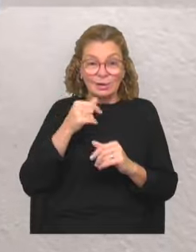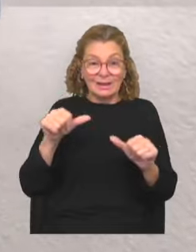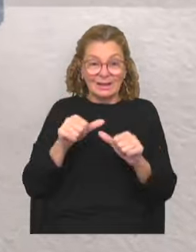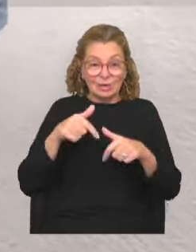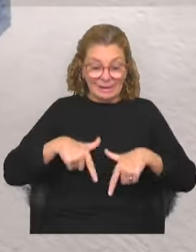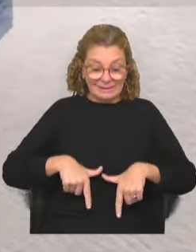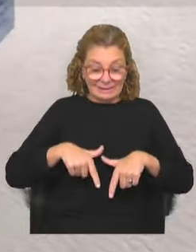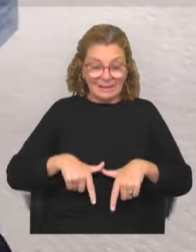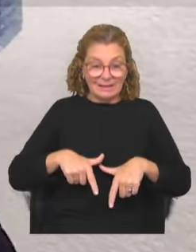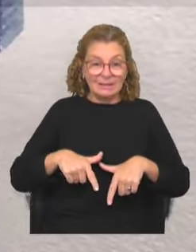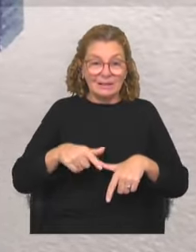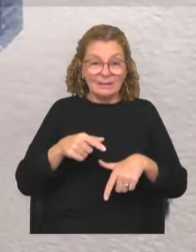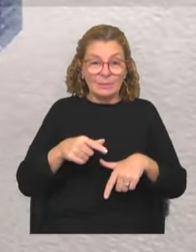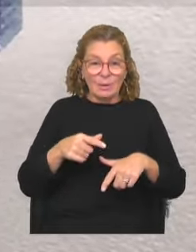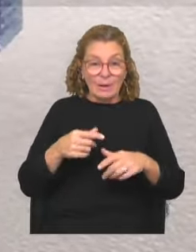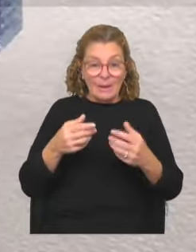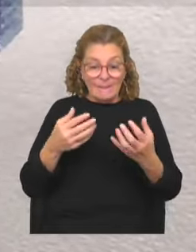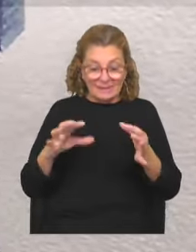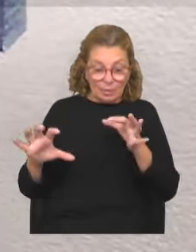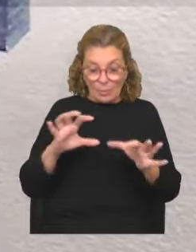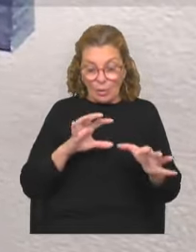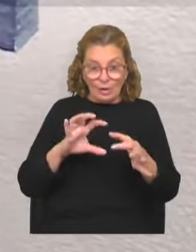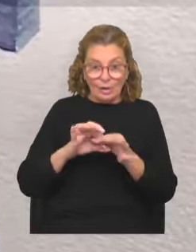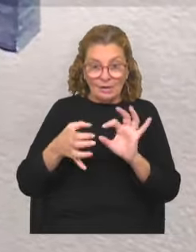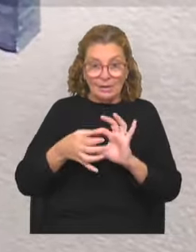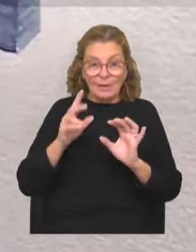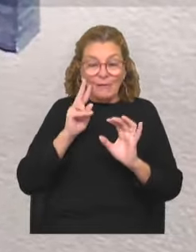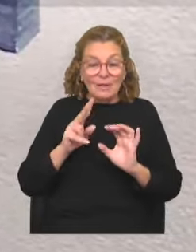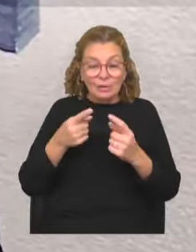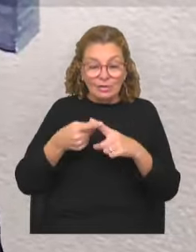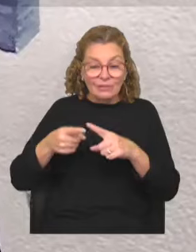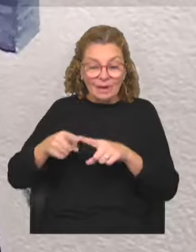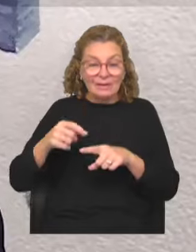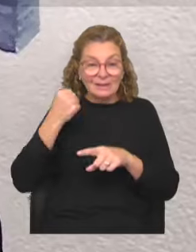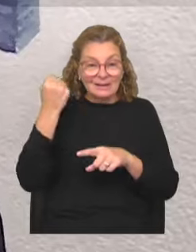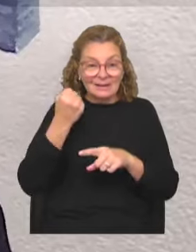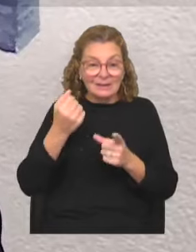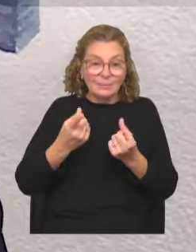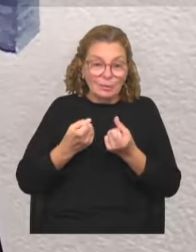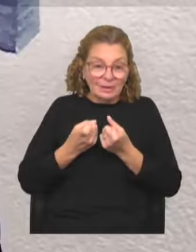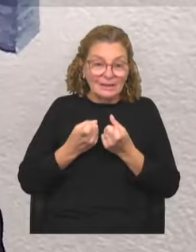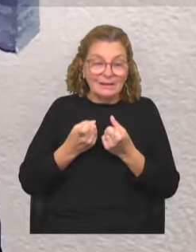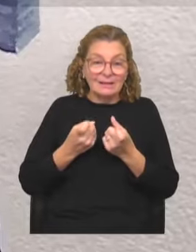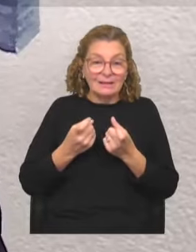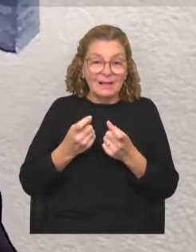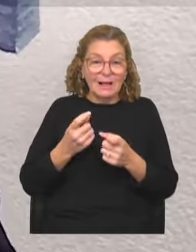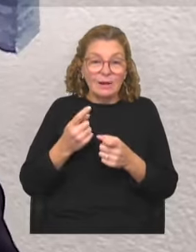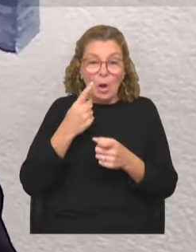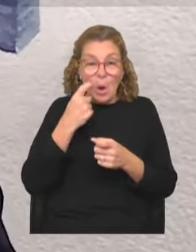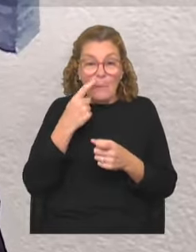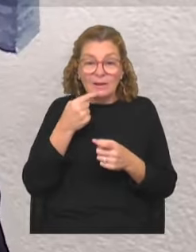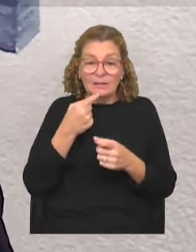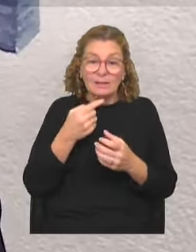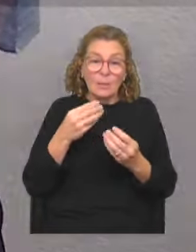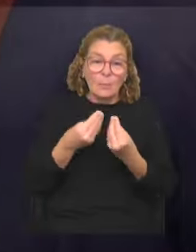ponerse en articuladora, como siempre, tratando de atender las distintas urgencias, las distintas necesidades. Los Cuidacoches plantean que muchas